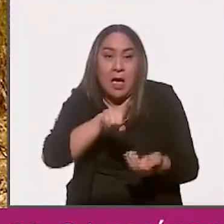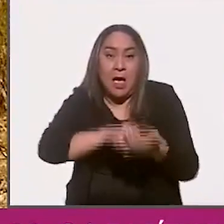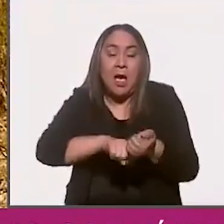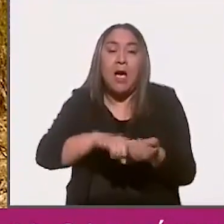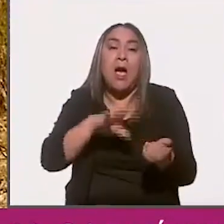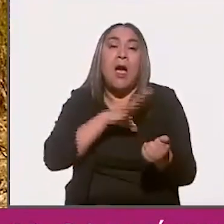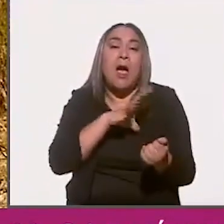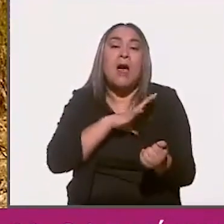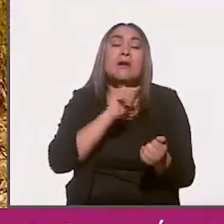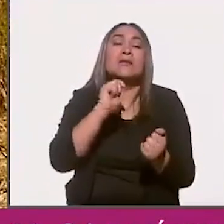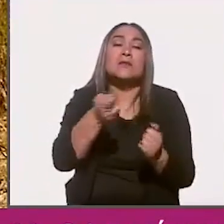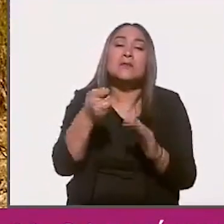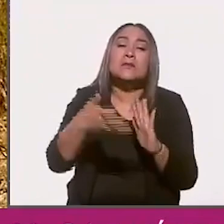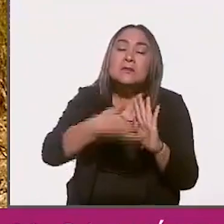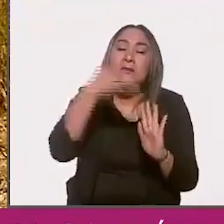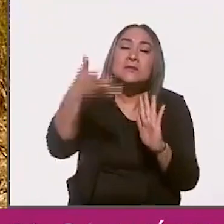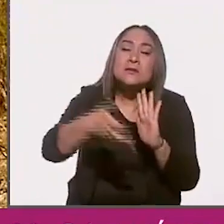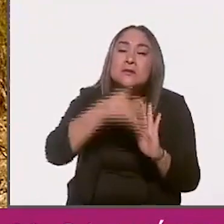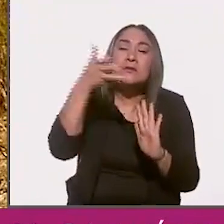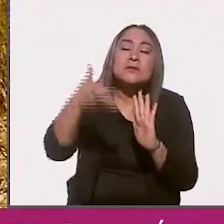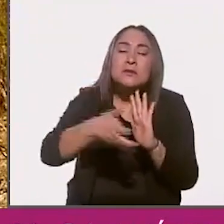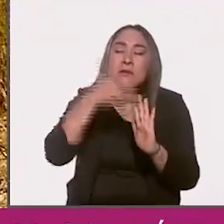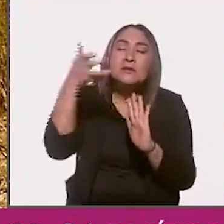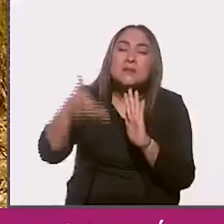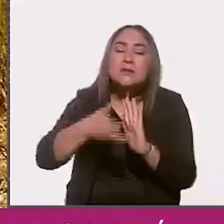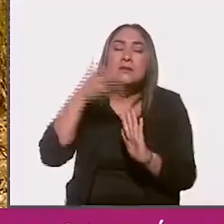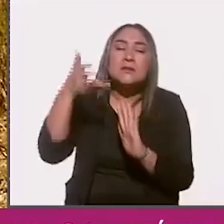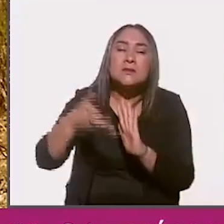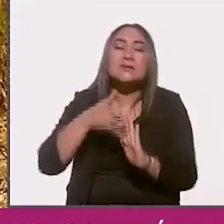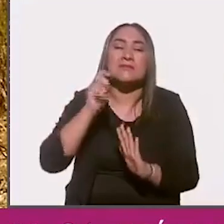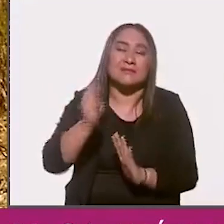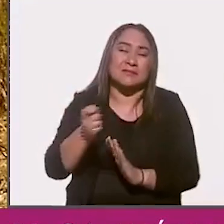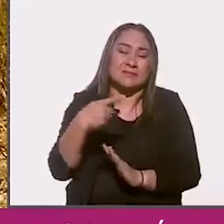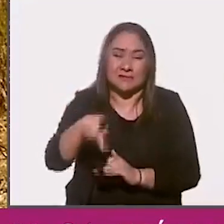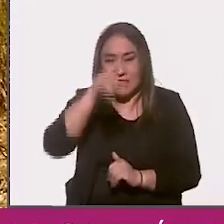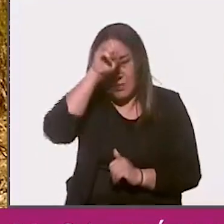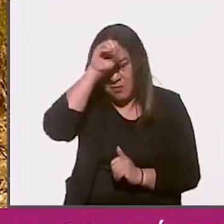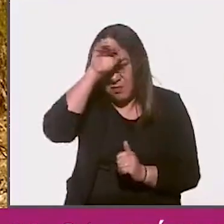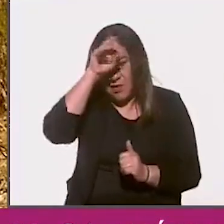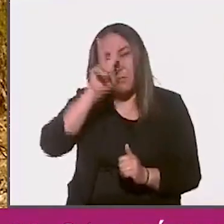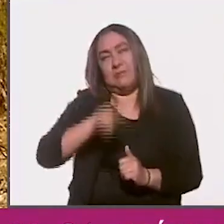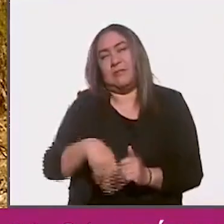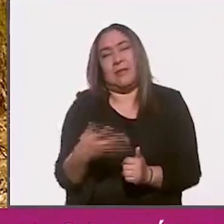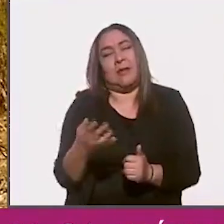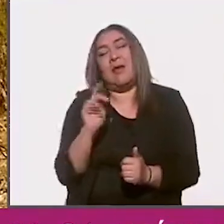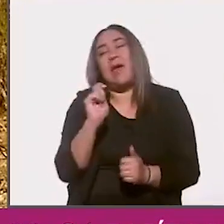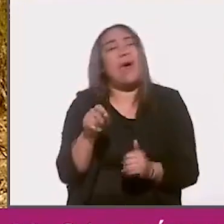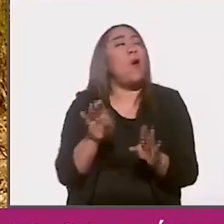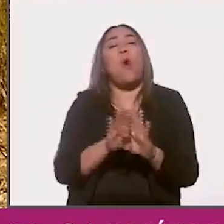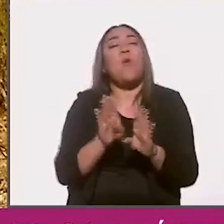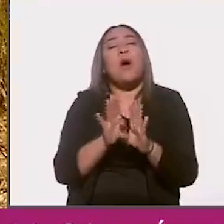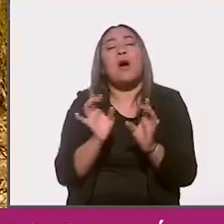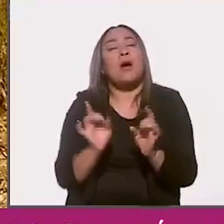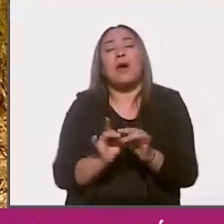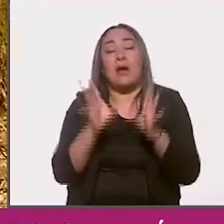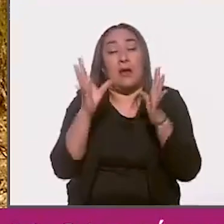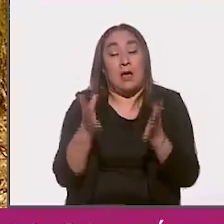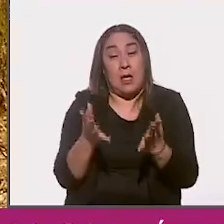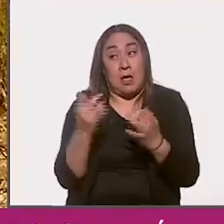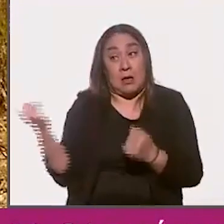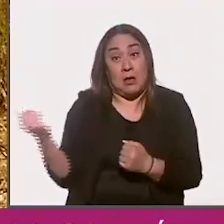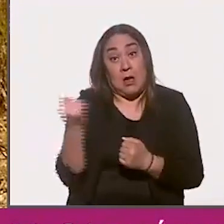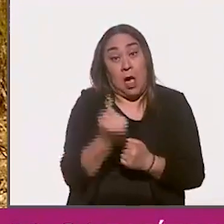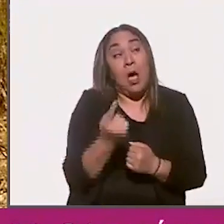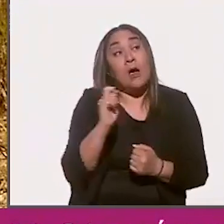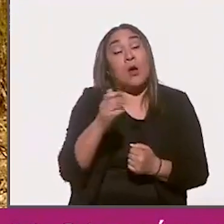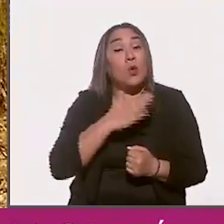explotando la cuestión de la mina. Qué casualidad, ¿no? Y que aparece el